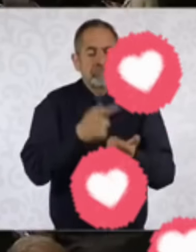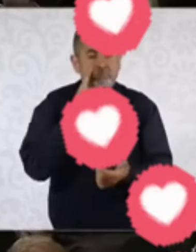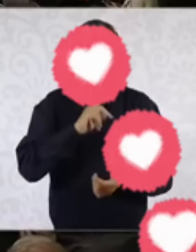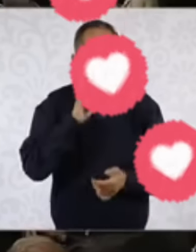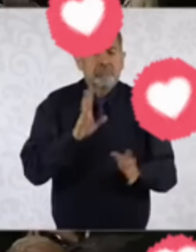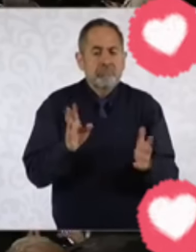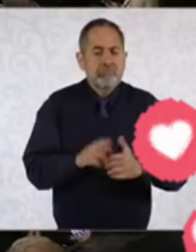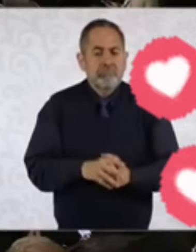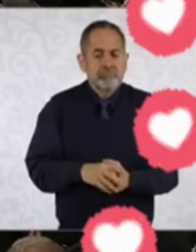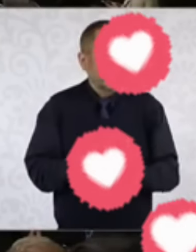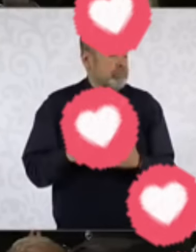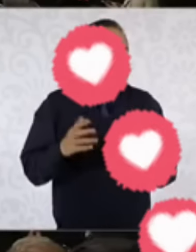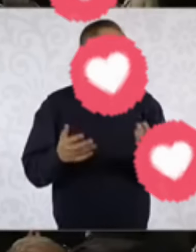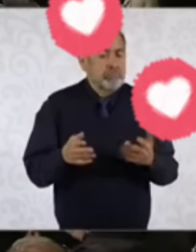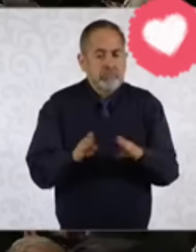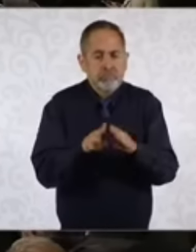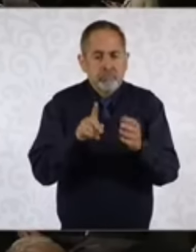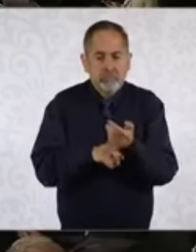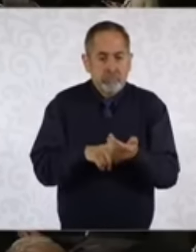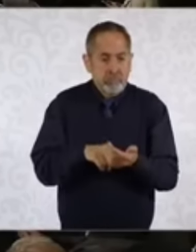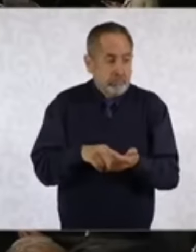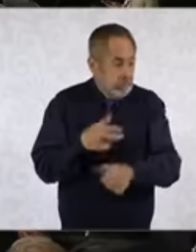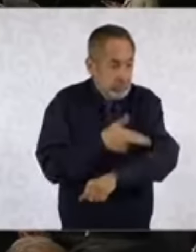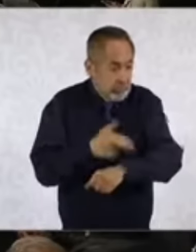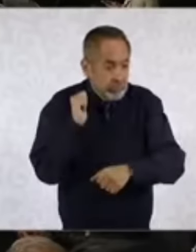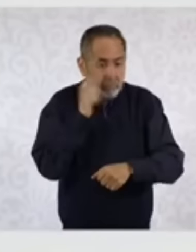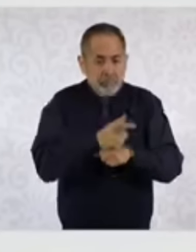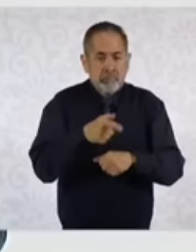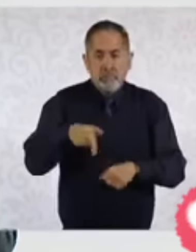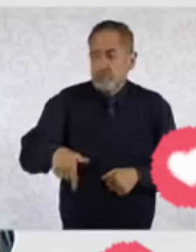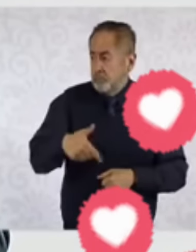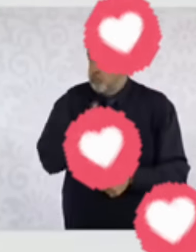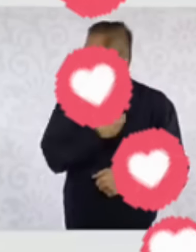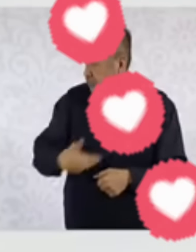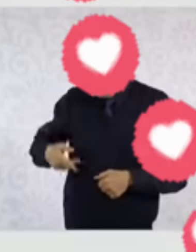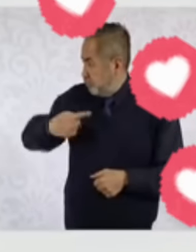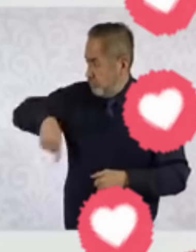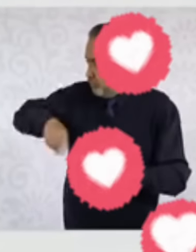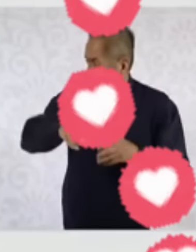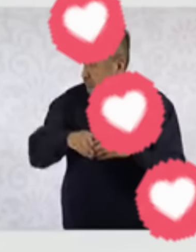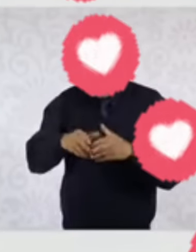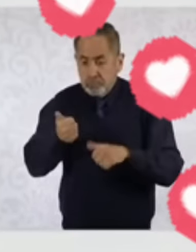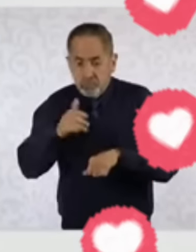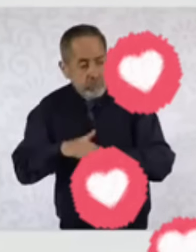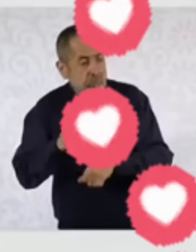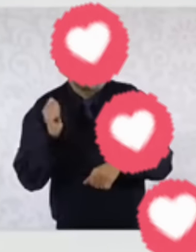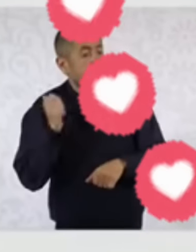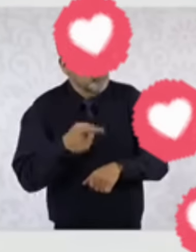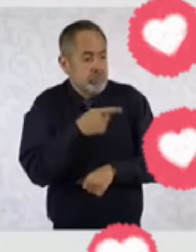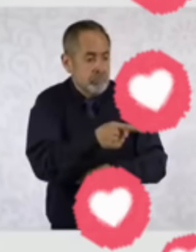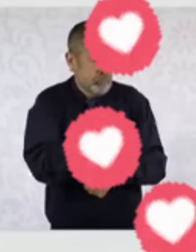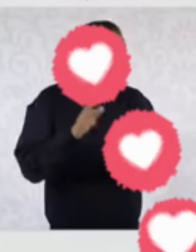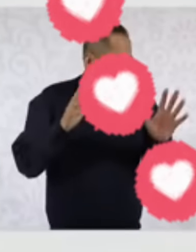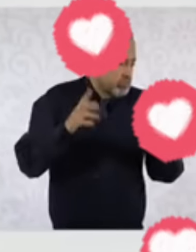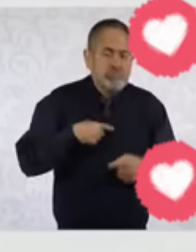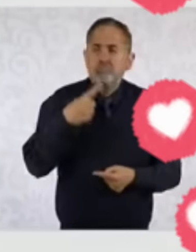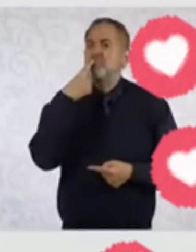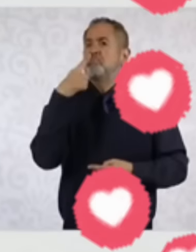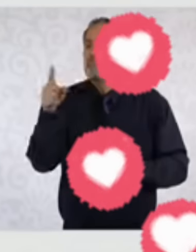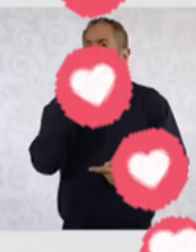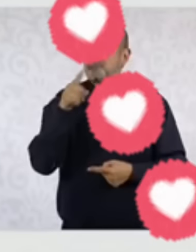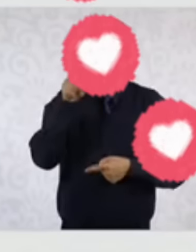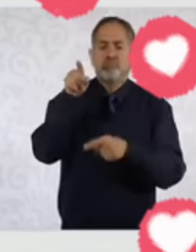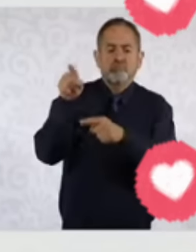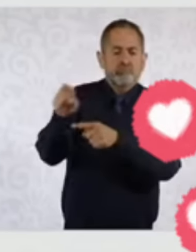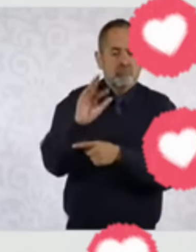administrativamente lo que se tenga que hacer desde el Ejecutivo y después, si es necesario, pues las denuncias a la